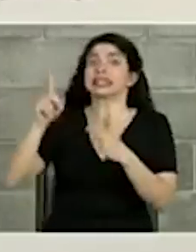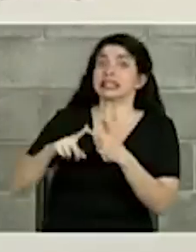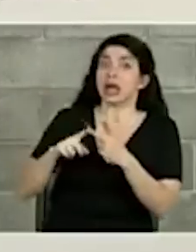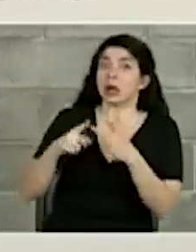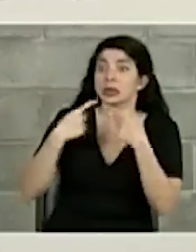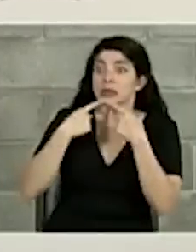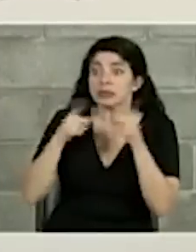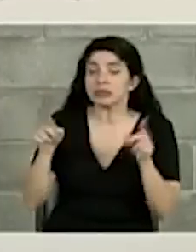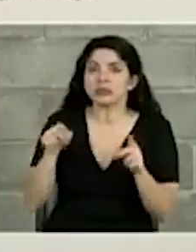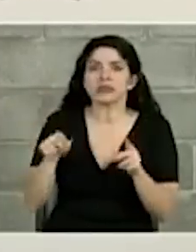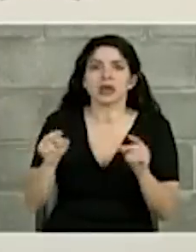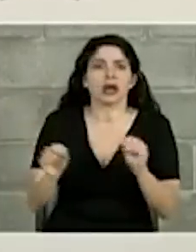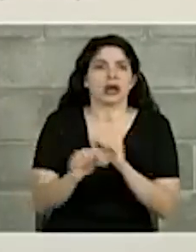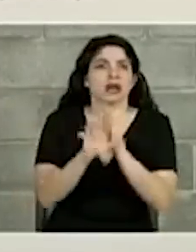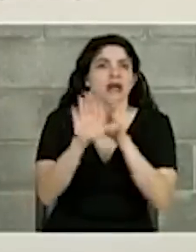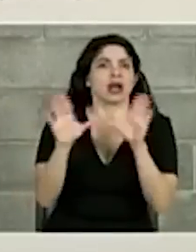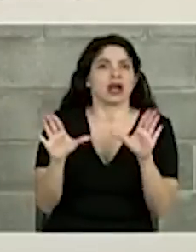clara